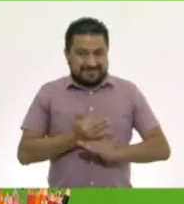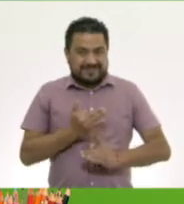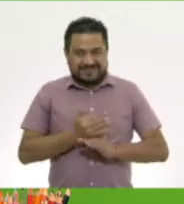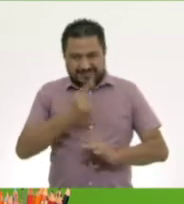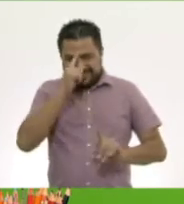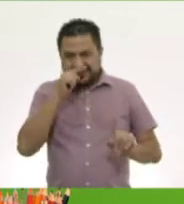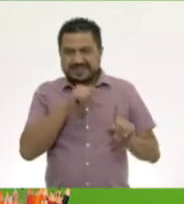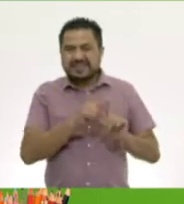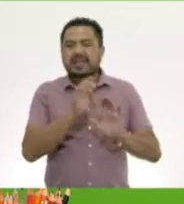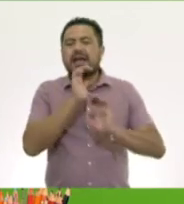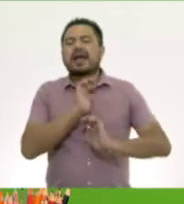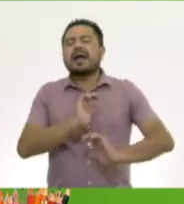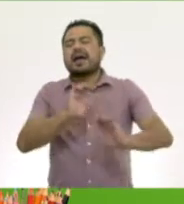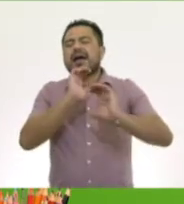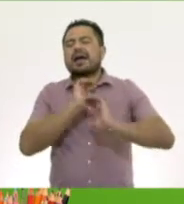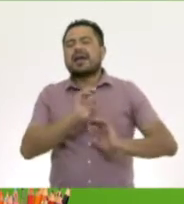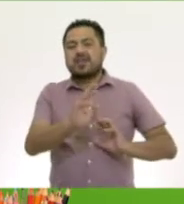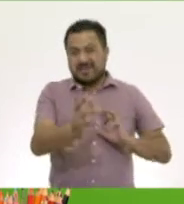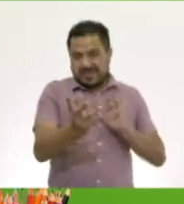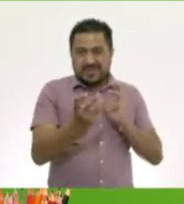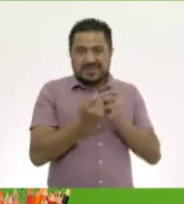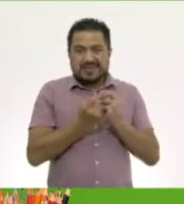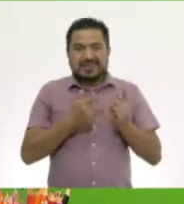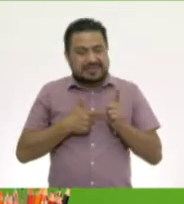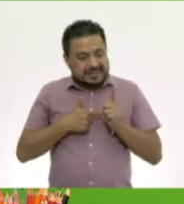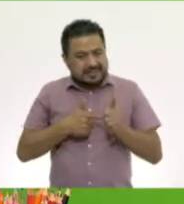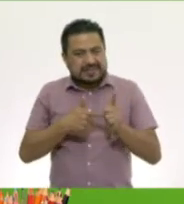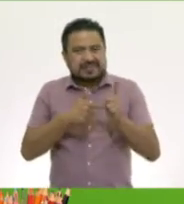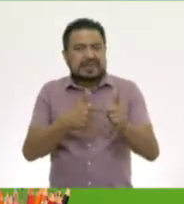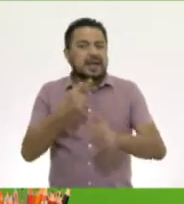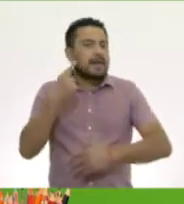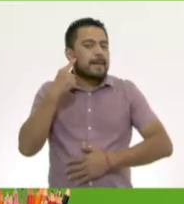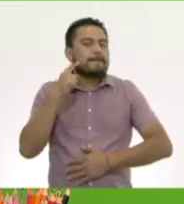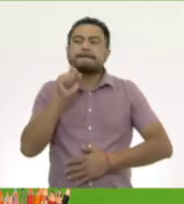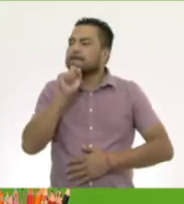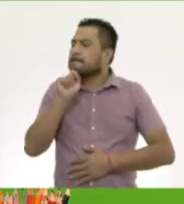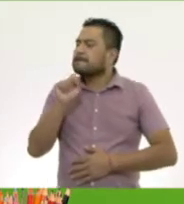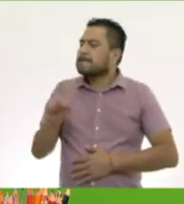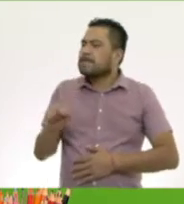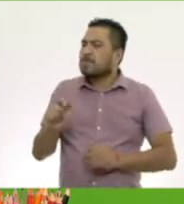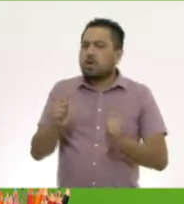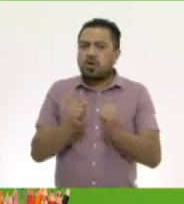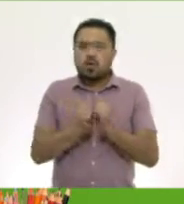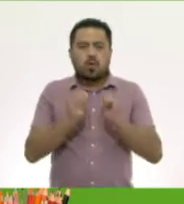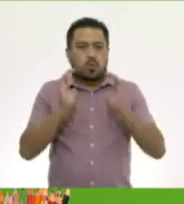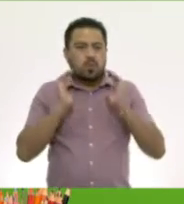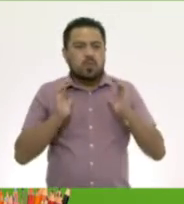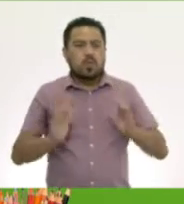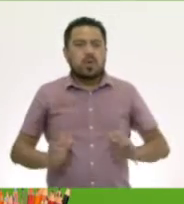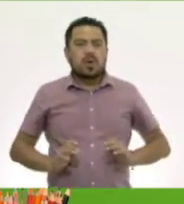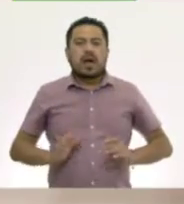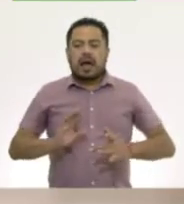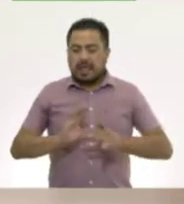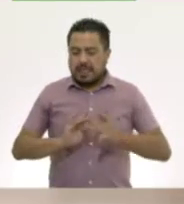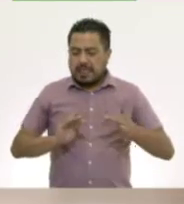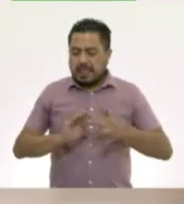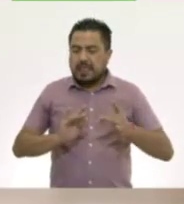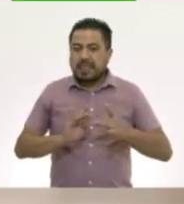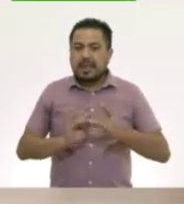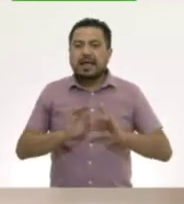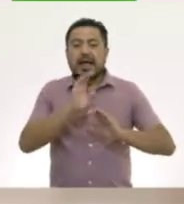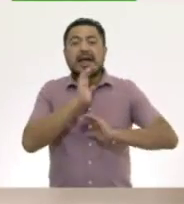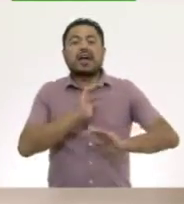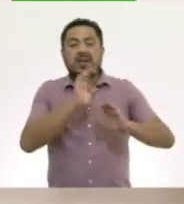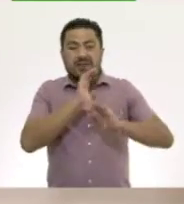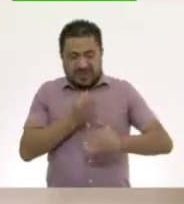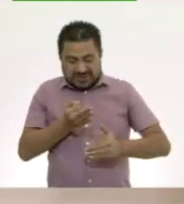eso cantamos una canción y vamos a seguir el ritmo de la misma con la parte del cuerpo que se vaya indicando? La canción